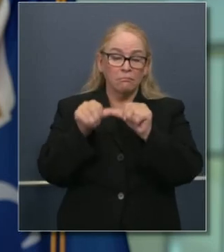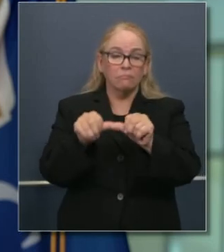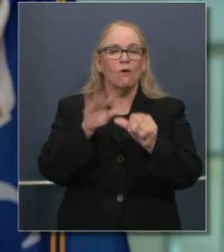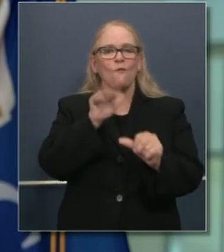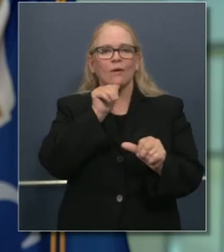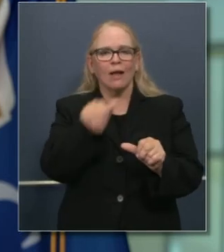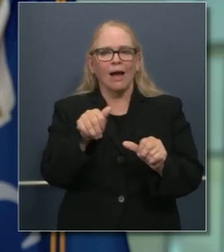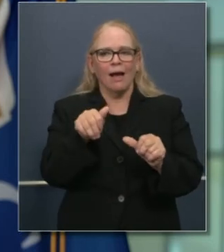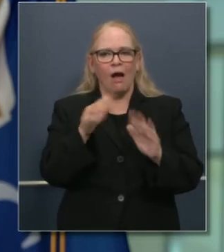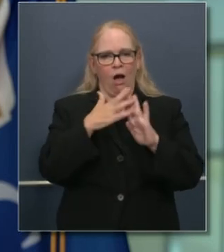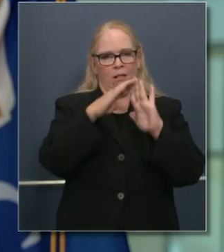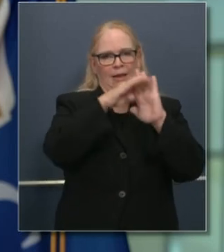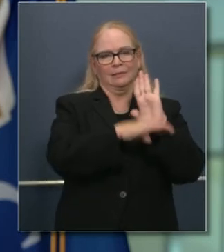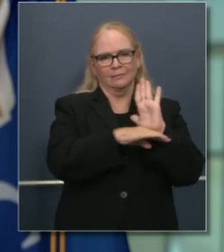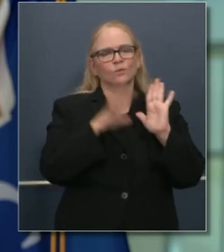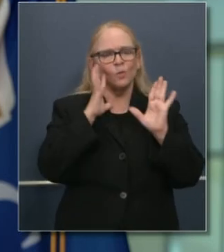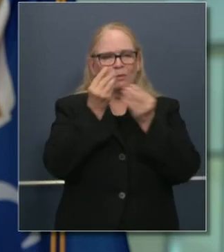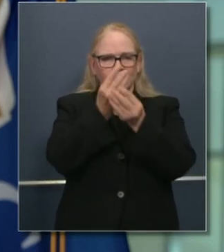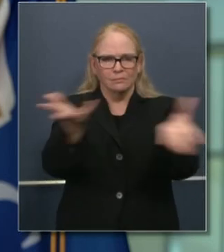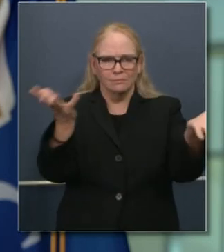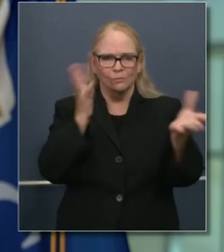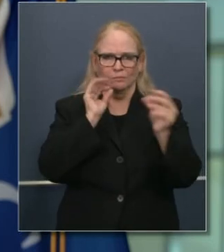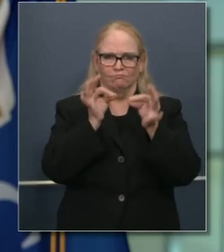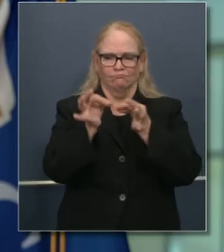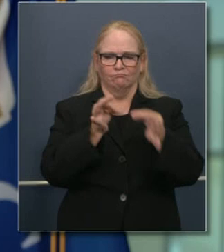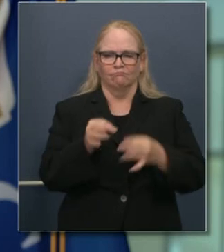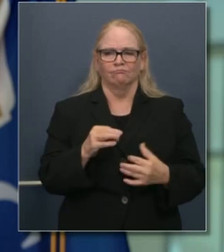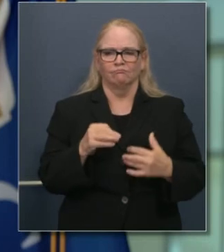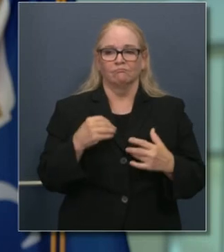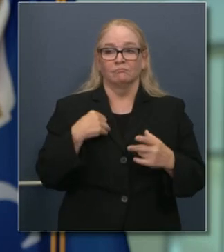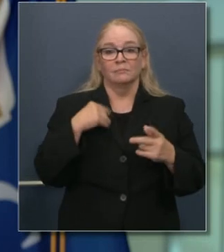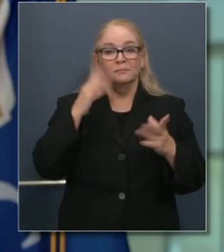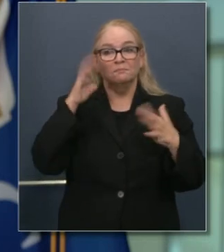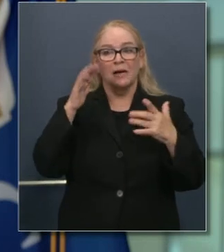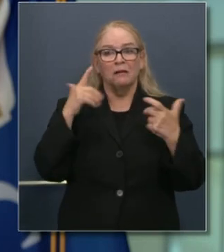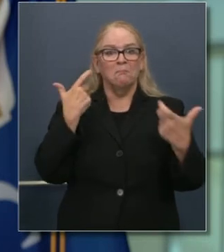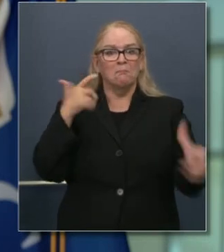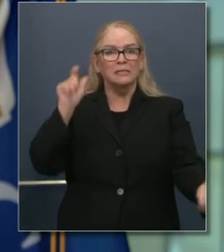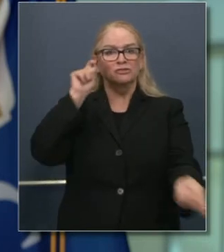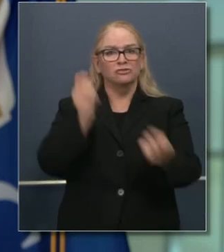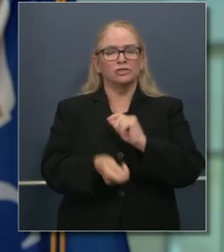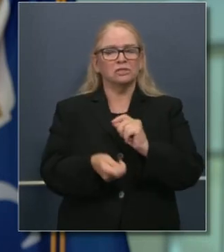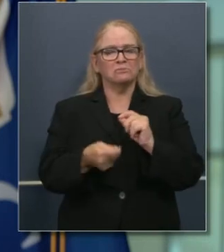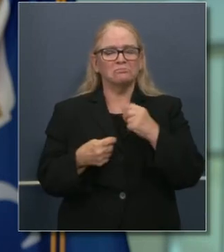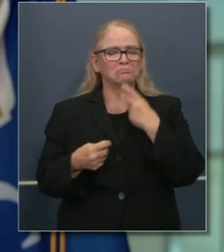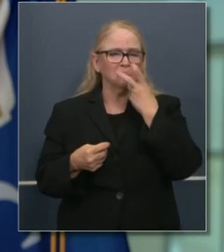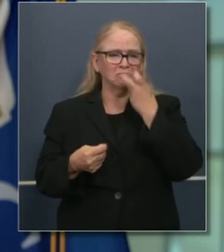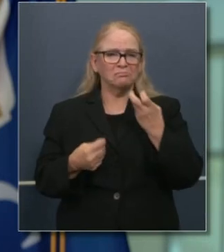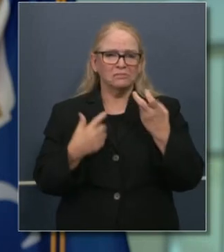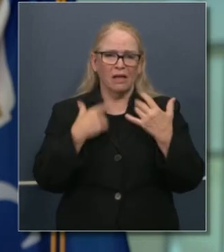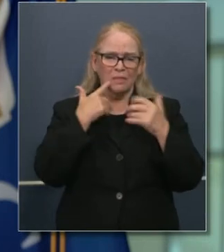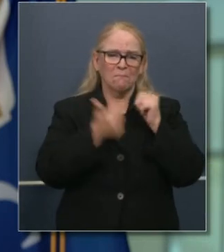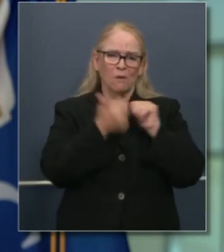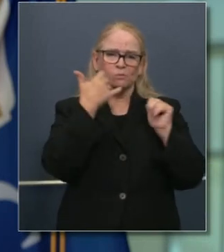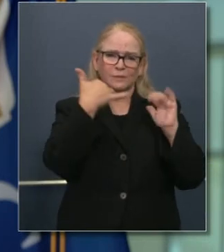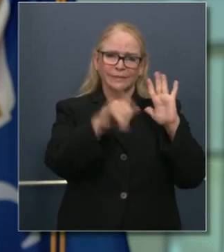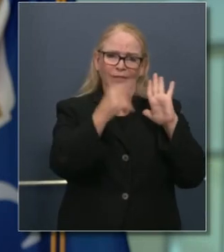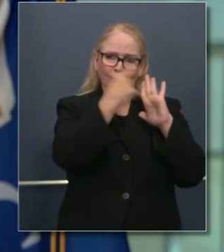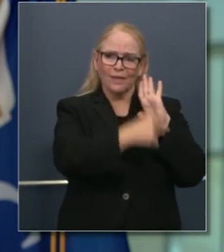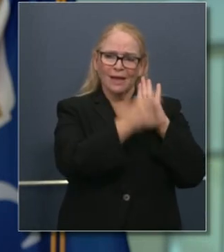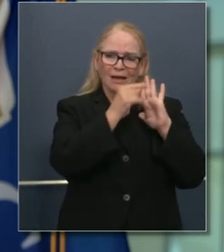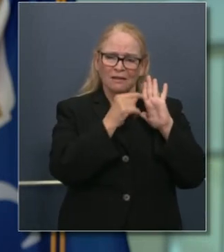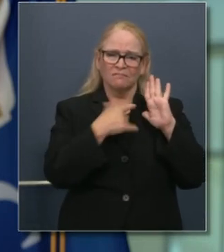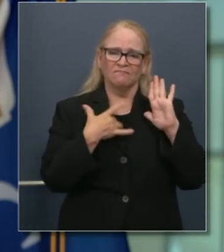parte de la lista de monitoreo. No espero cambios dramáticos. Eso sí les puedo decir. De la lista de monitoreo. Sí habla de algunas